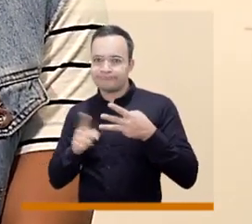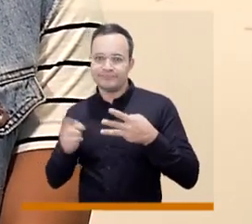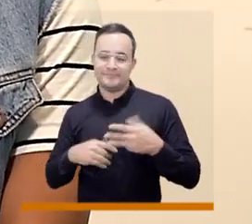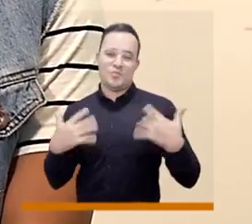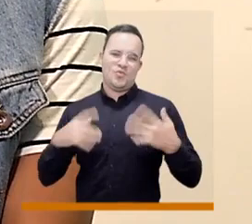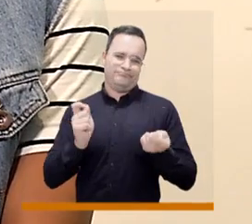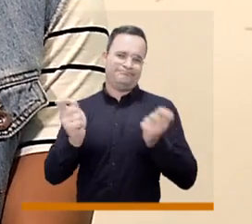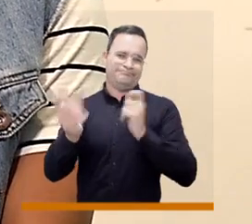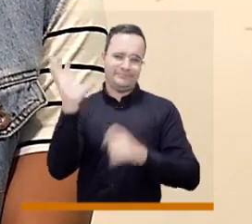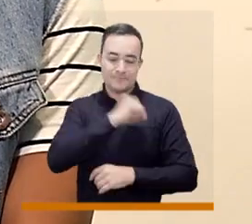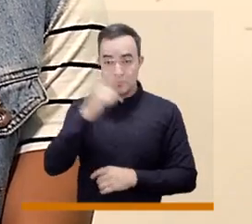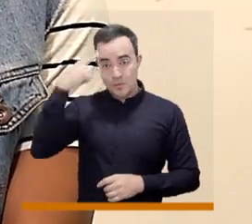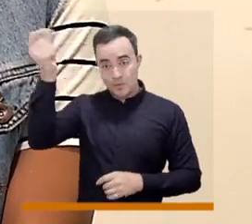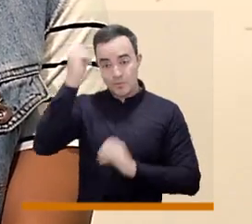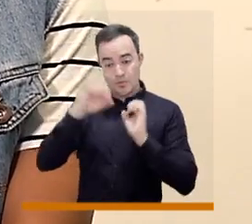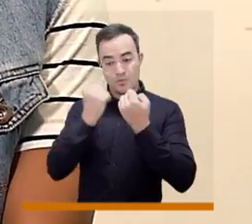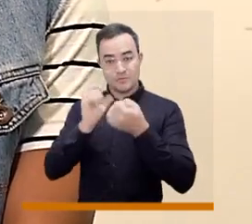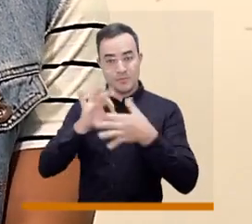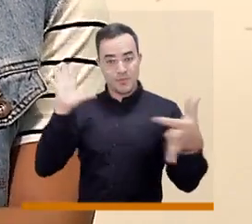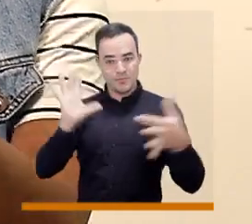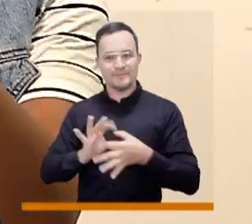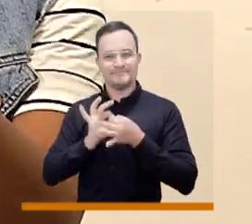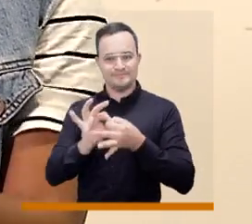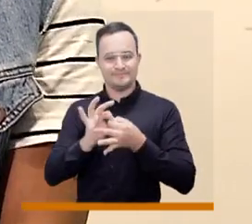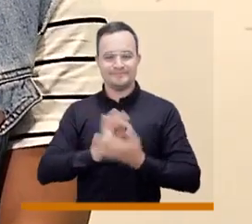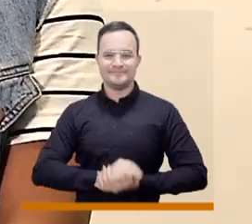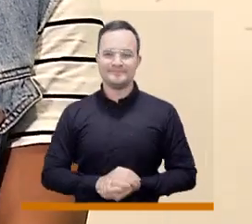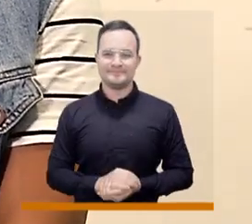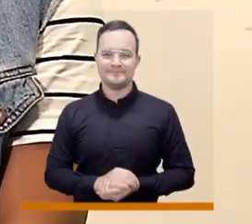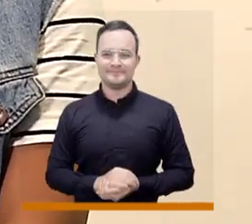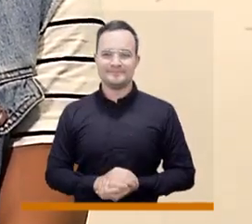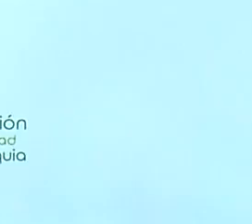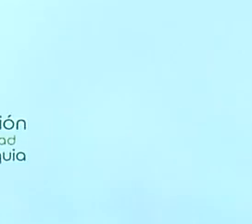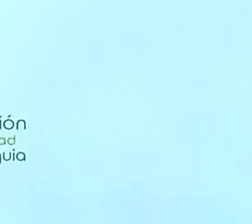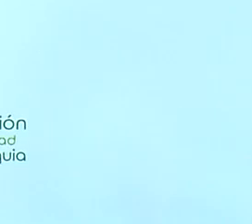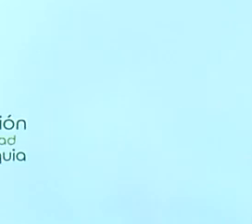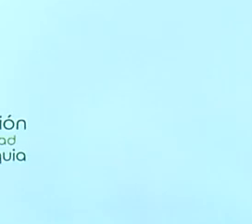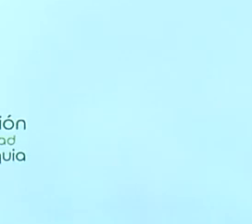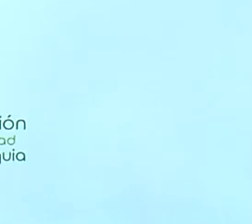Esto es transformación, porque el Consejo somos tú y yo.